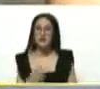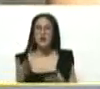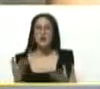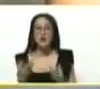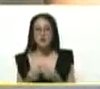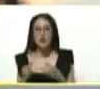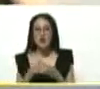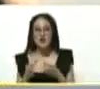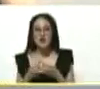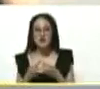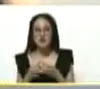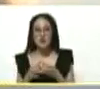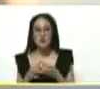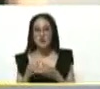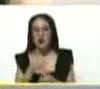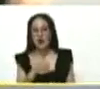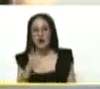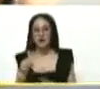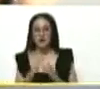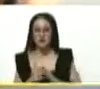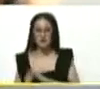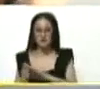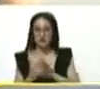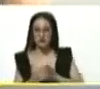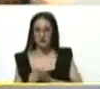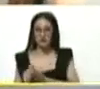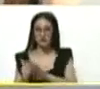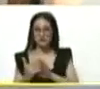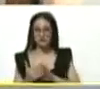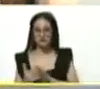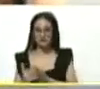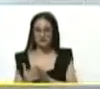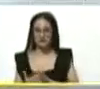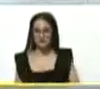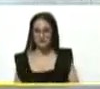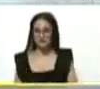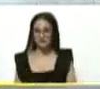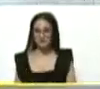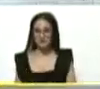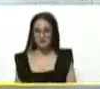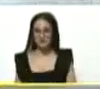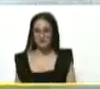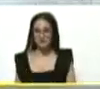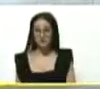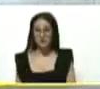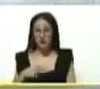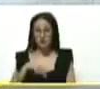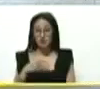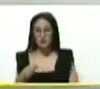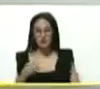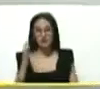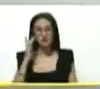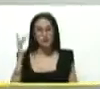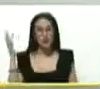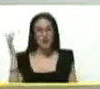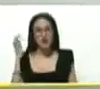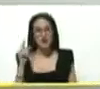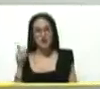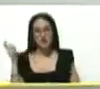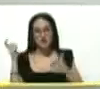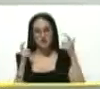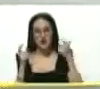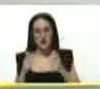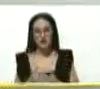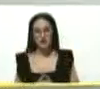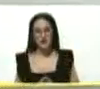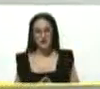respectivo en la comunidad. Bueno, nosotros estamos construyendo el sueño que tenía el comandante Chávez